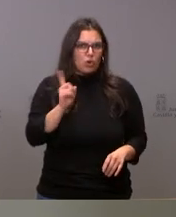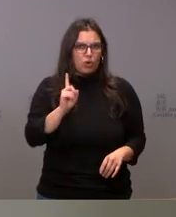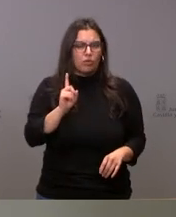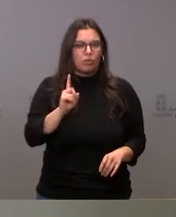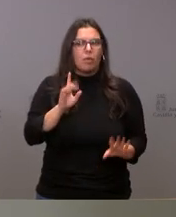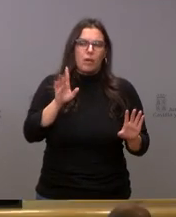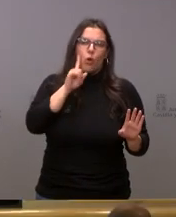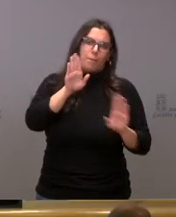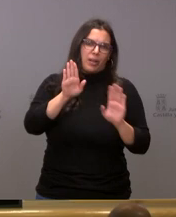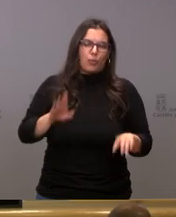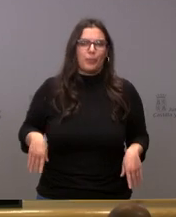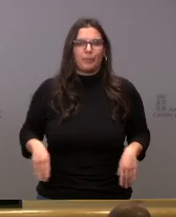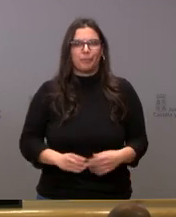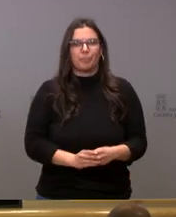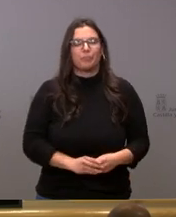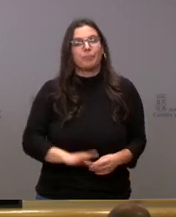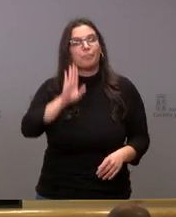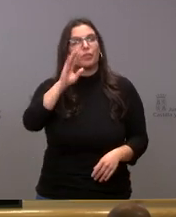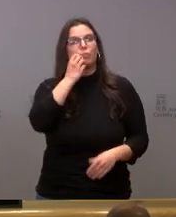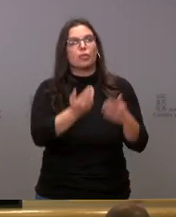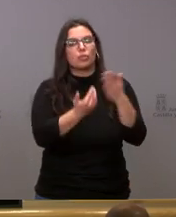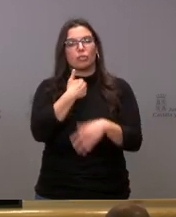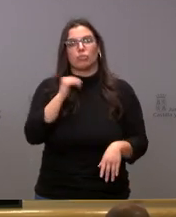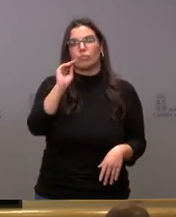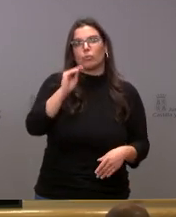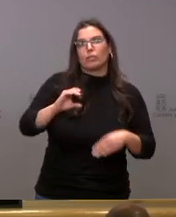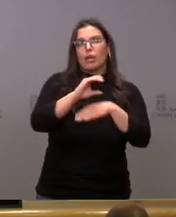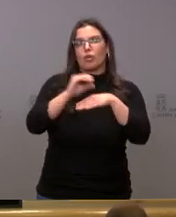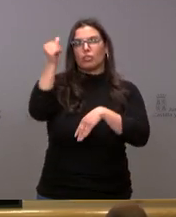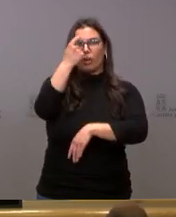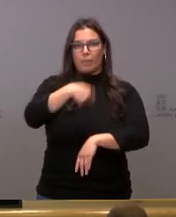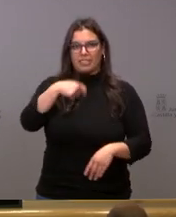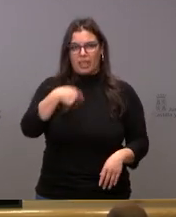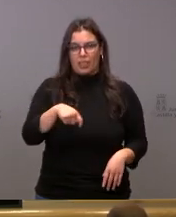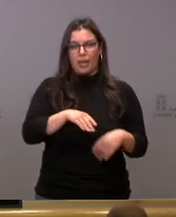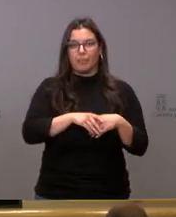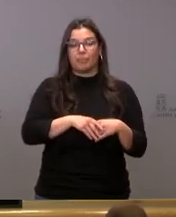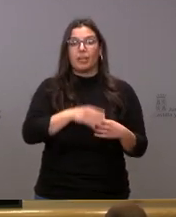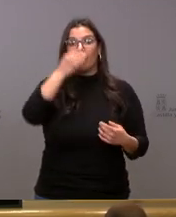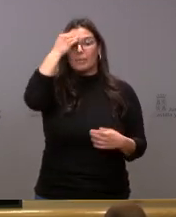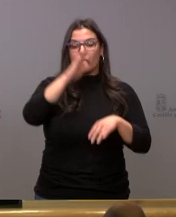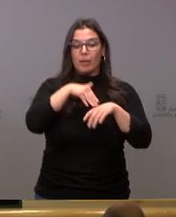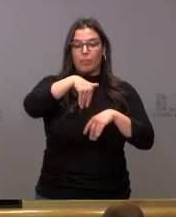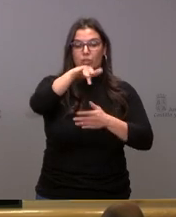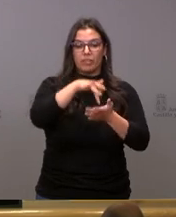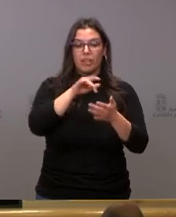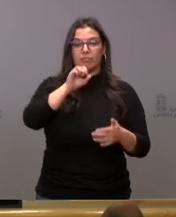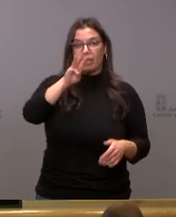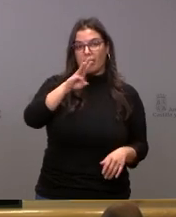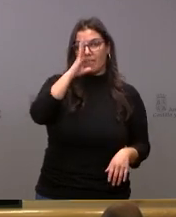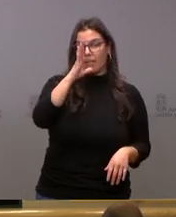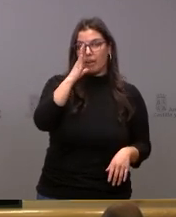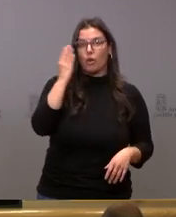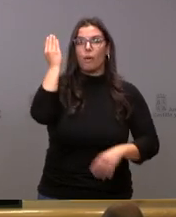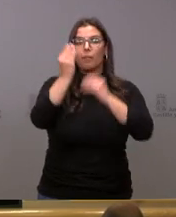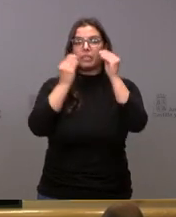precaución. Hola, buenos días. Mi pregunta es para el consejero de Presidencia. No sé si se pensado para el 13-F en las